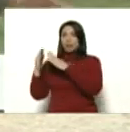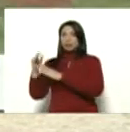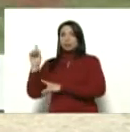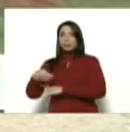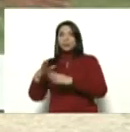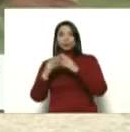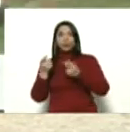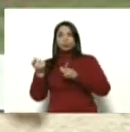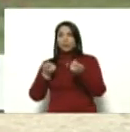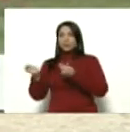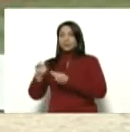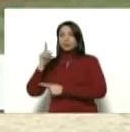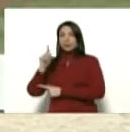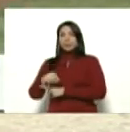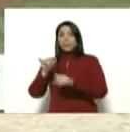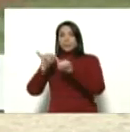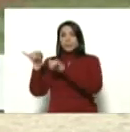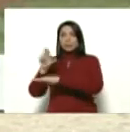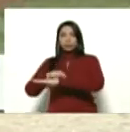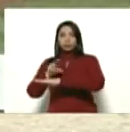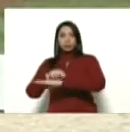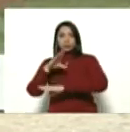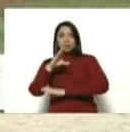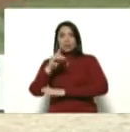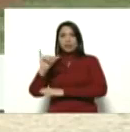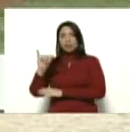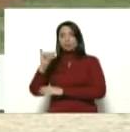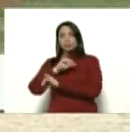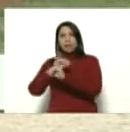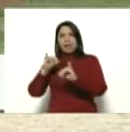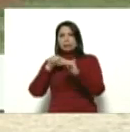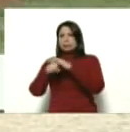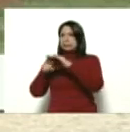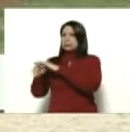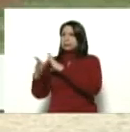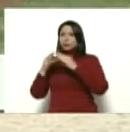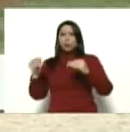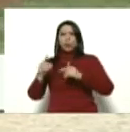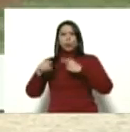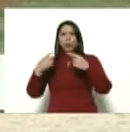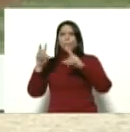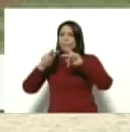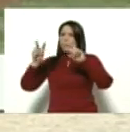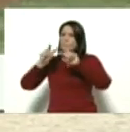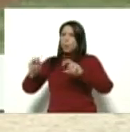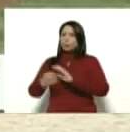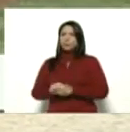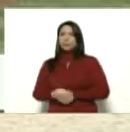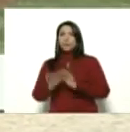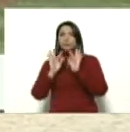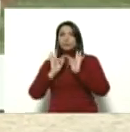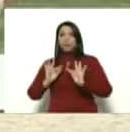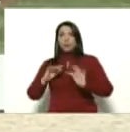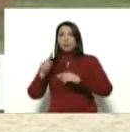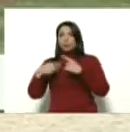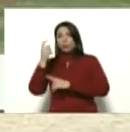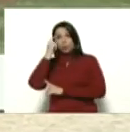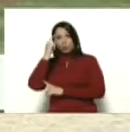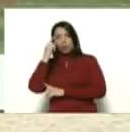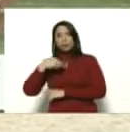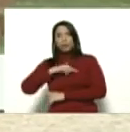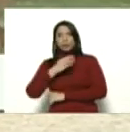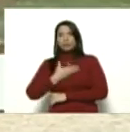servicios aquí mismo hay un consultorio popular activo que recibe todos los diagnósticos de manera cotidiana y nuestra